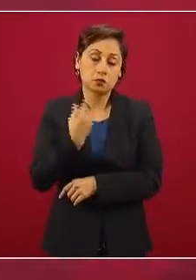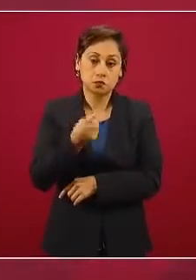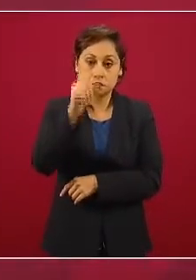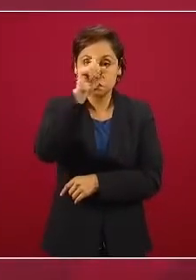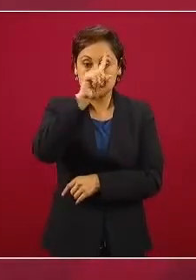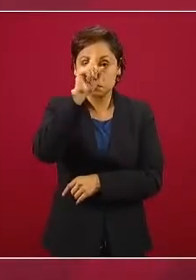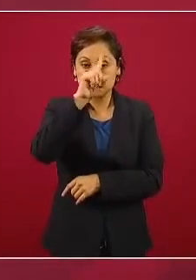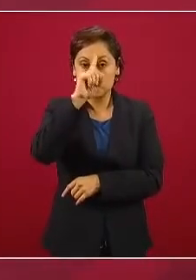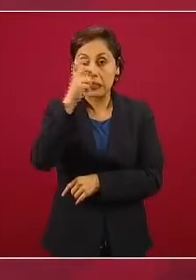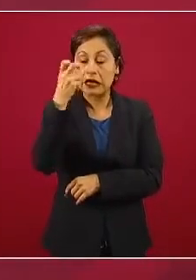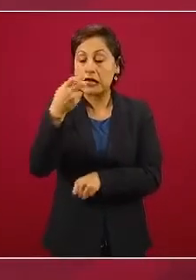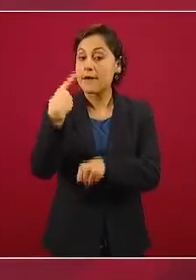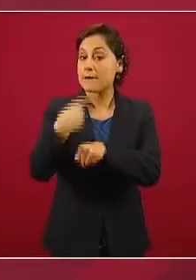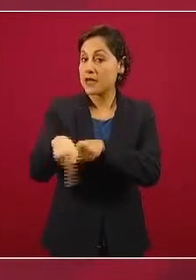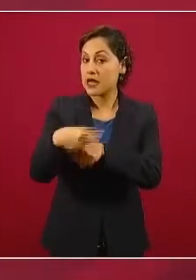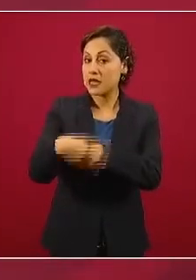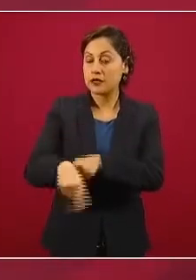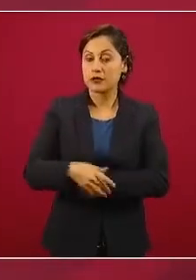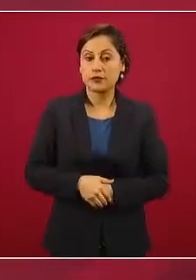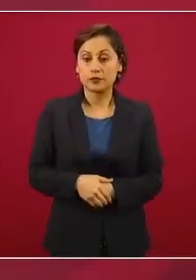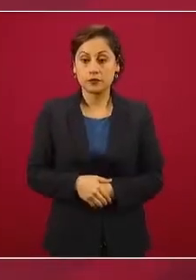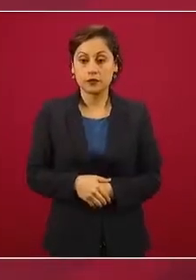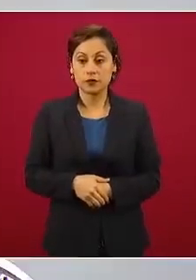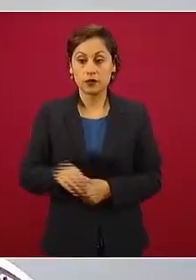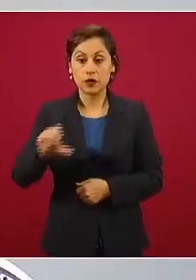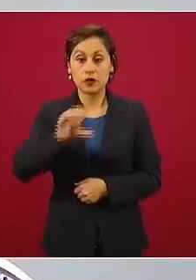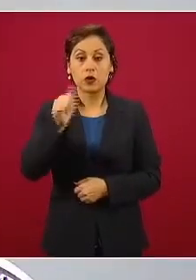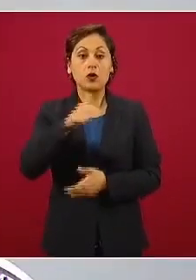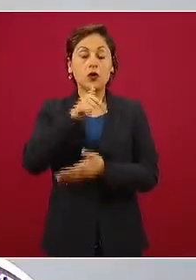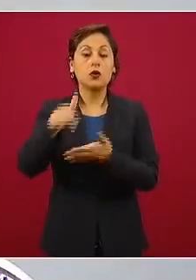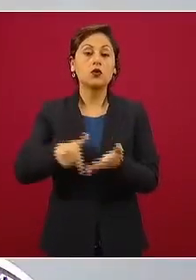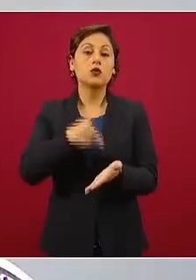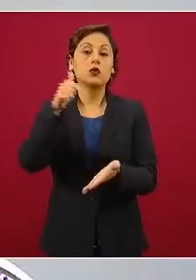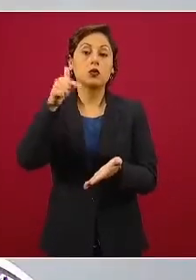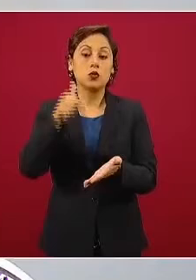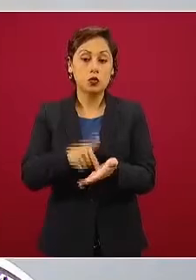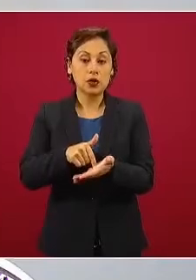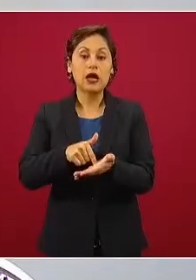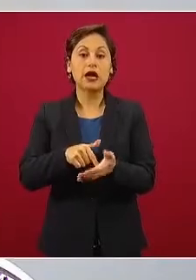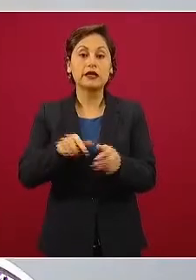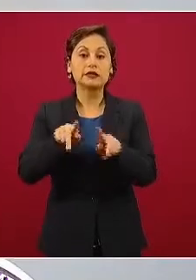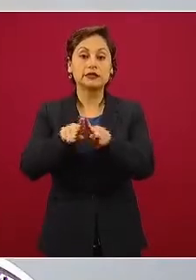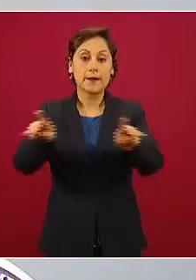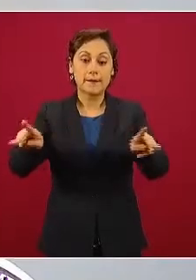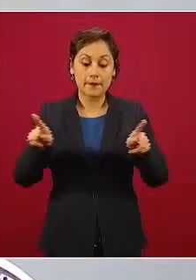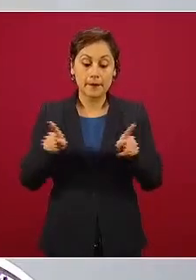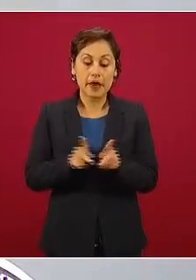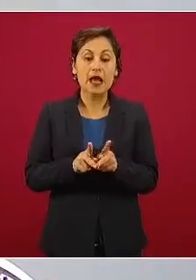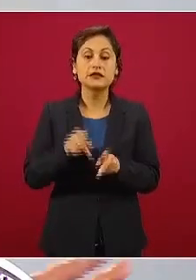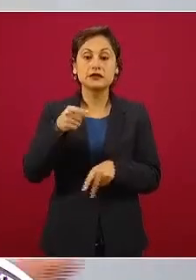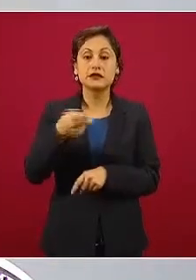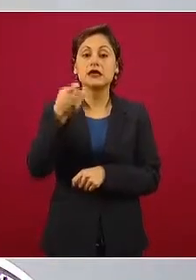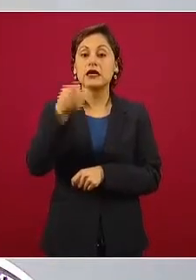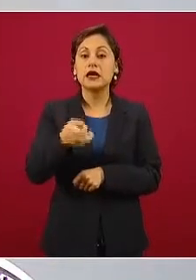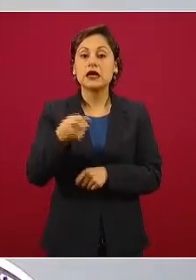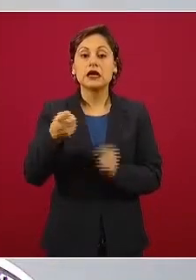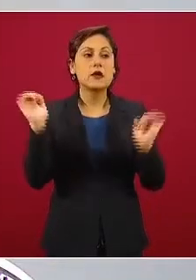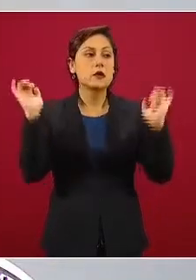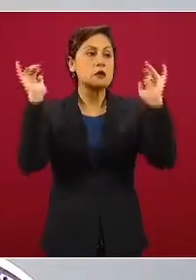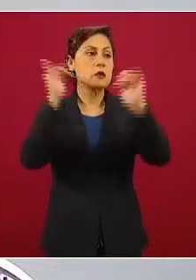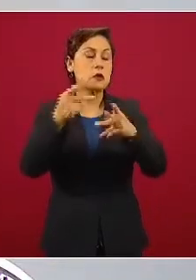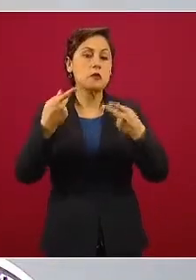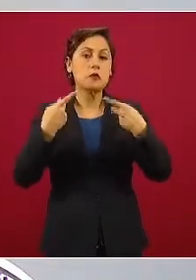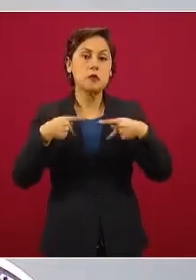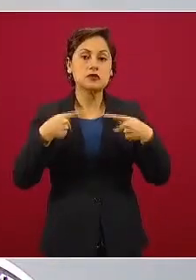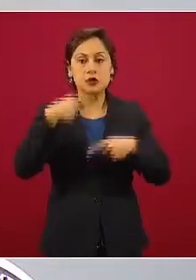importante riesgo en este momento. Los centros comerciales, pasa lo mismo, son espacios cerrados donde existe una confluencia importante